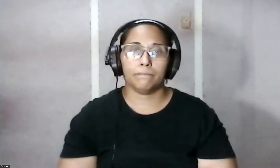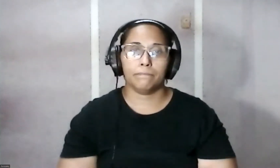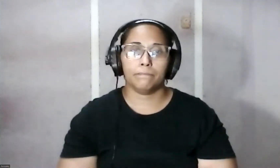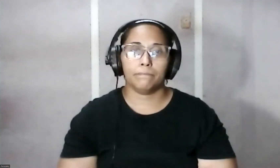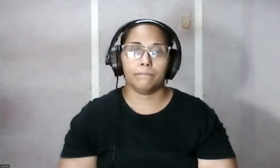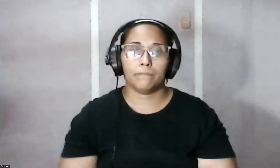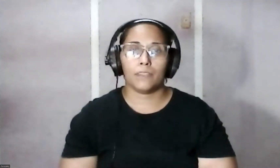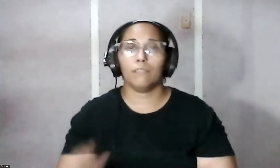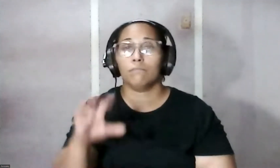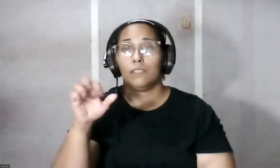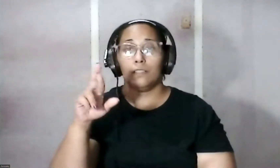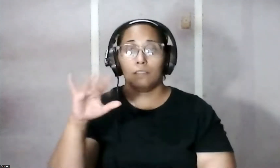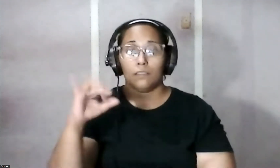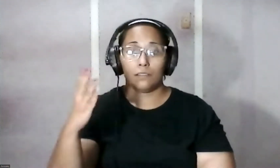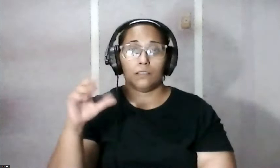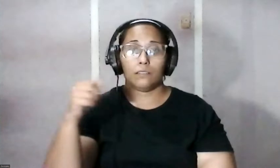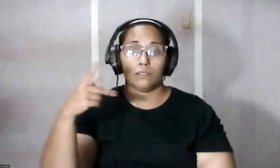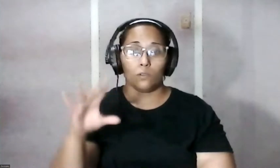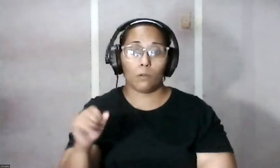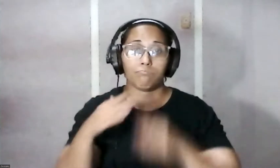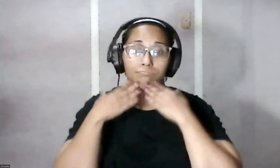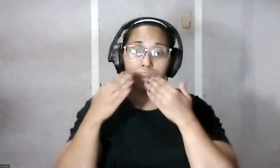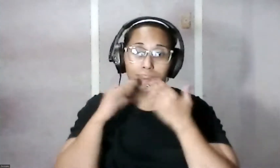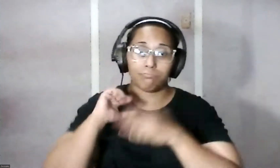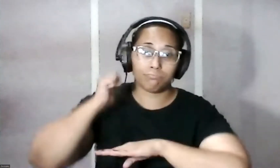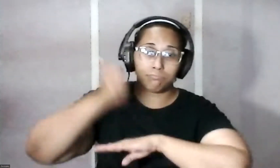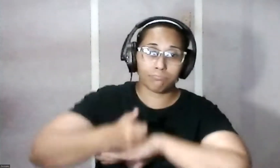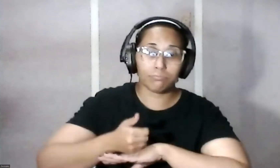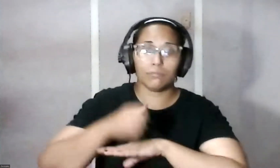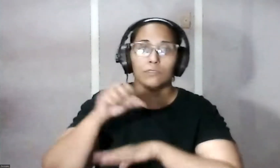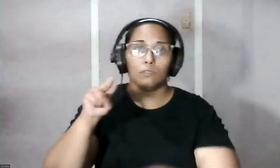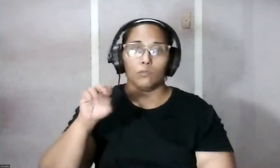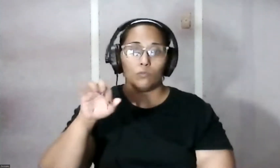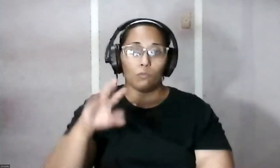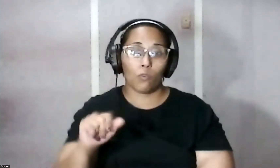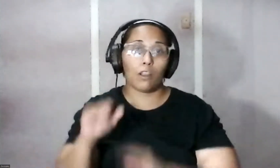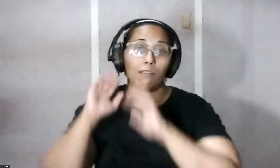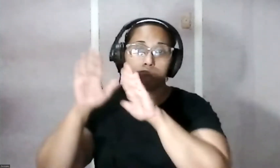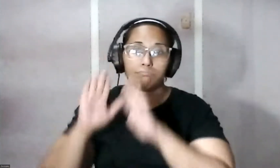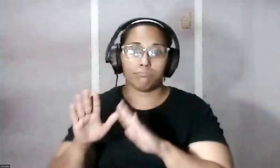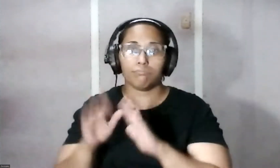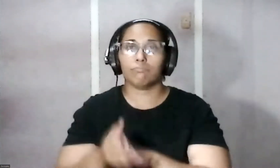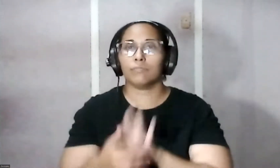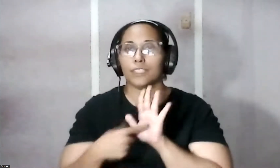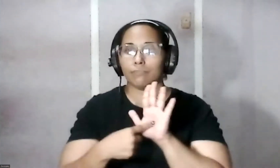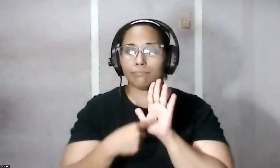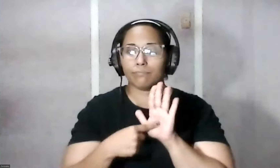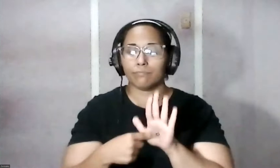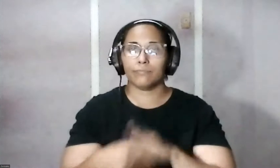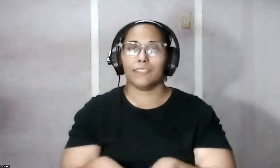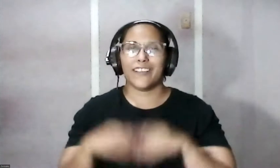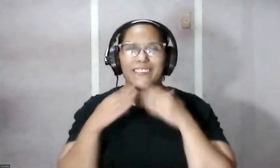de parte de Eric López muchas gracias gracias a Nuria y a la juntación por la presentación gracias Eric por estar